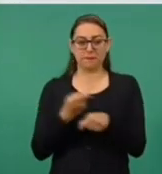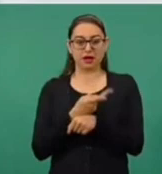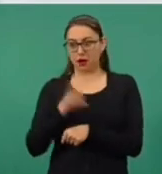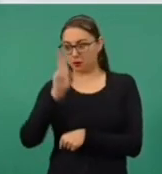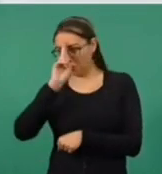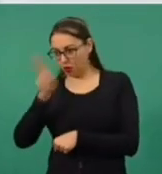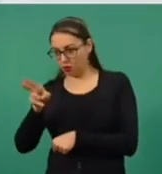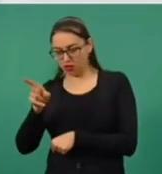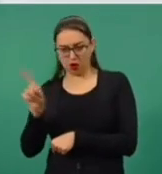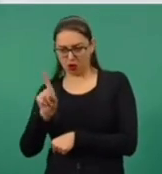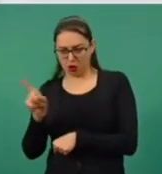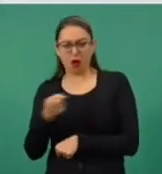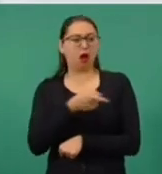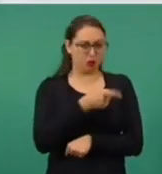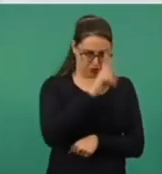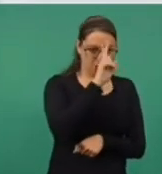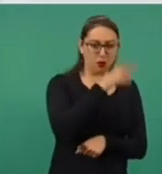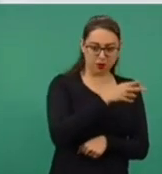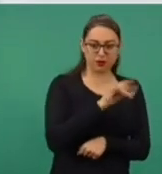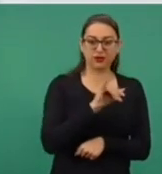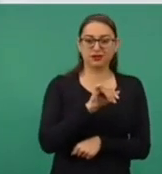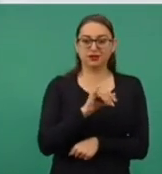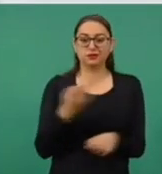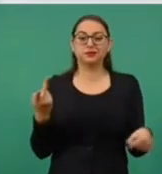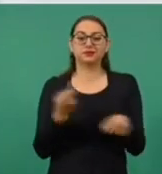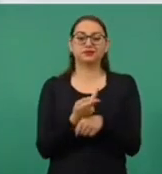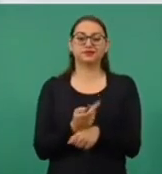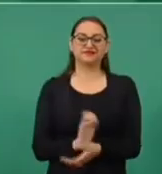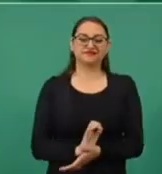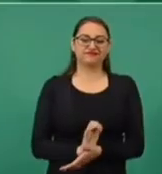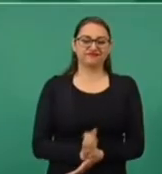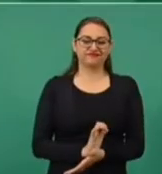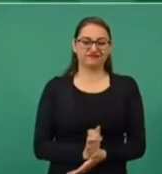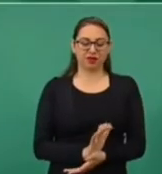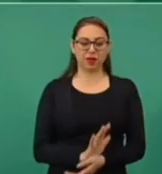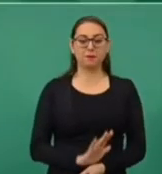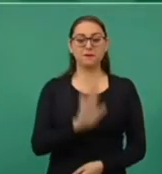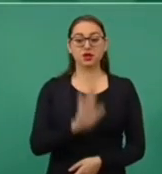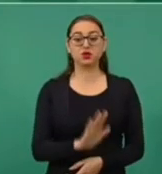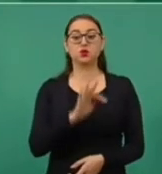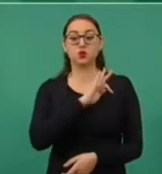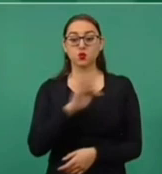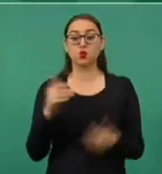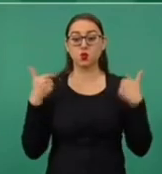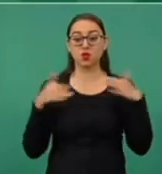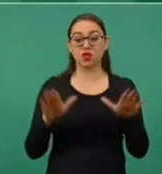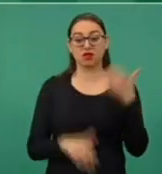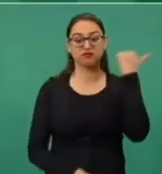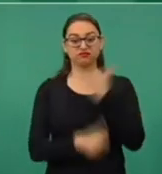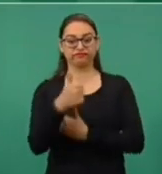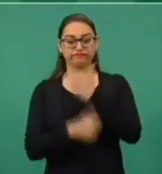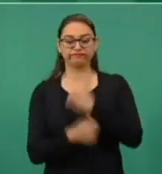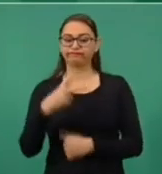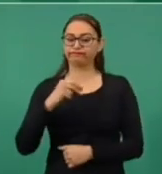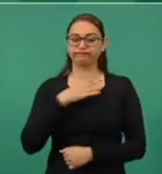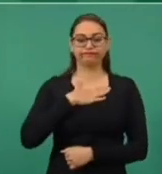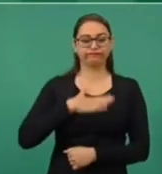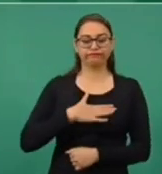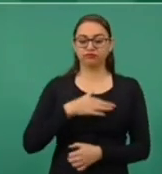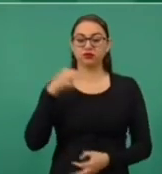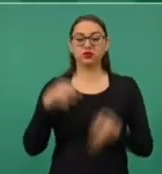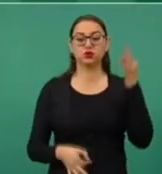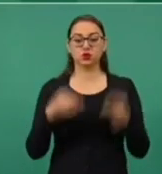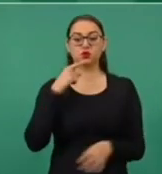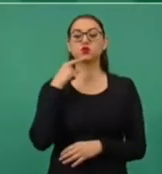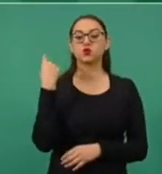discriminación que sería repudiada en tribunales por asuntos comerciales. Y consideramos que es un truco,